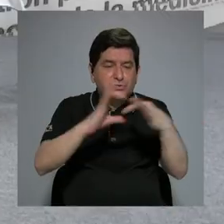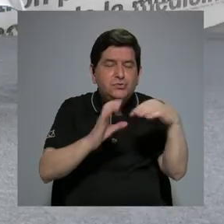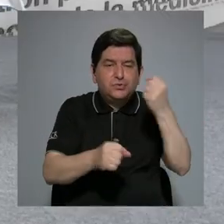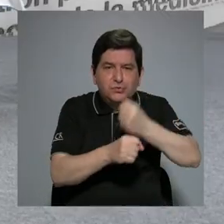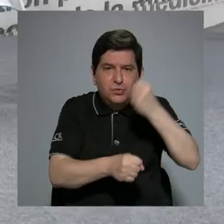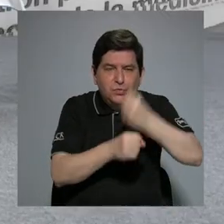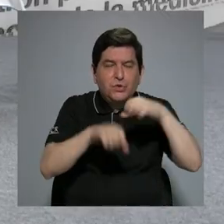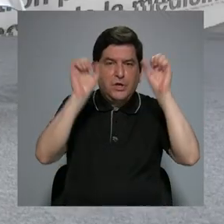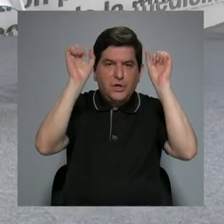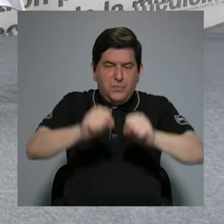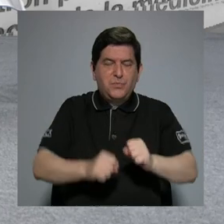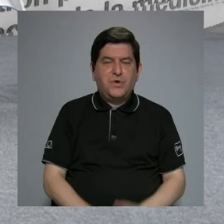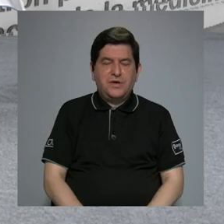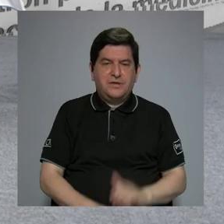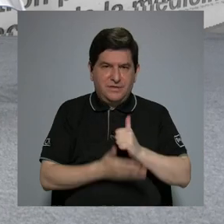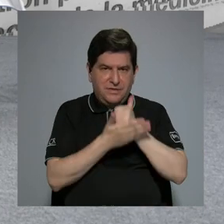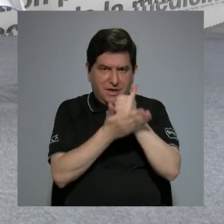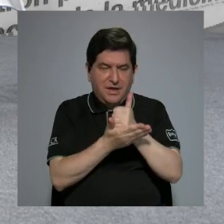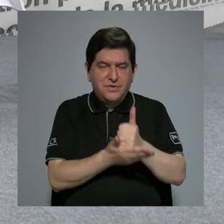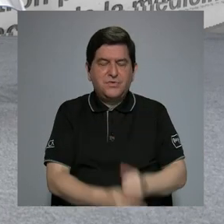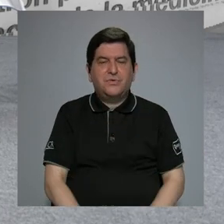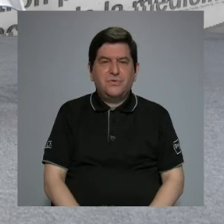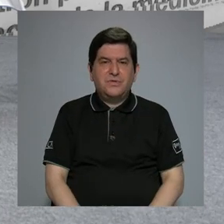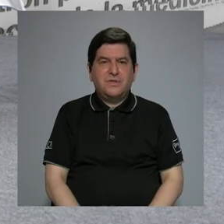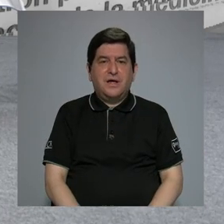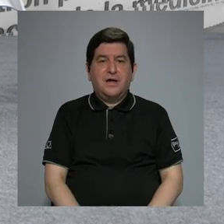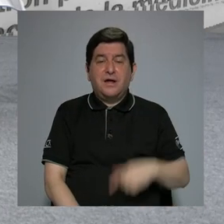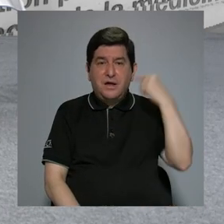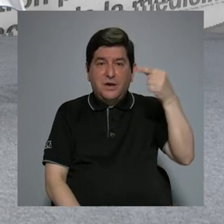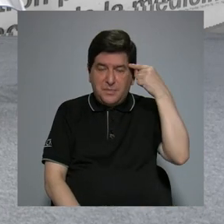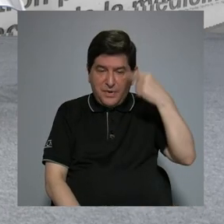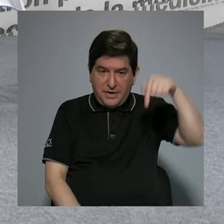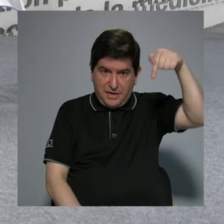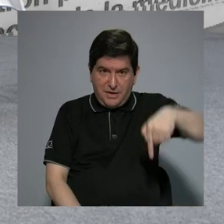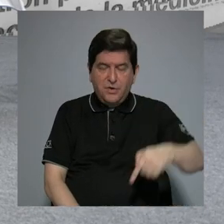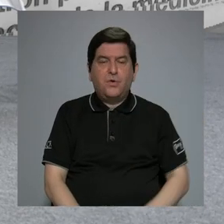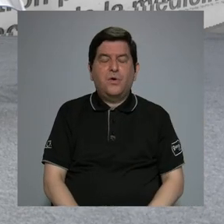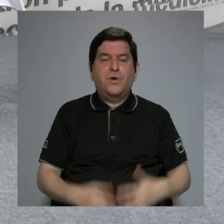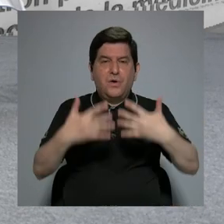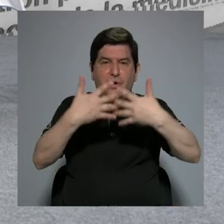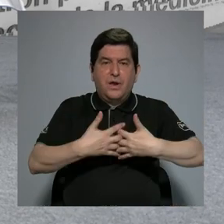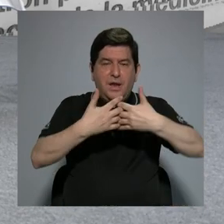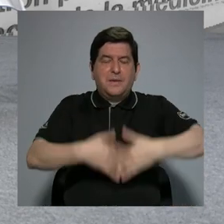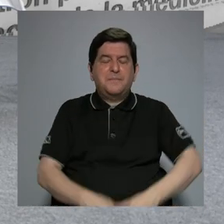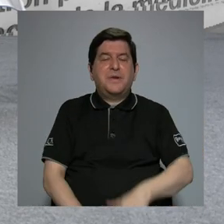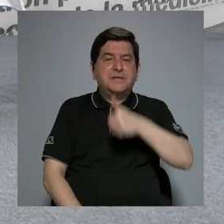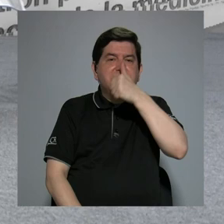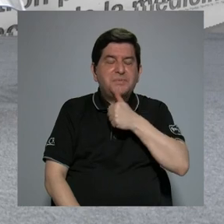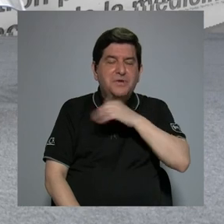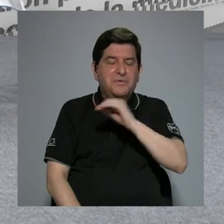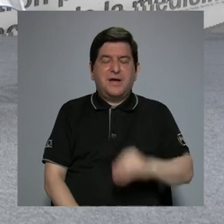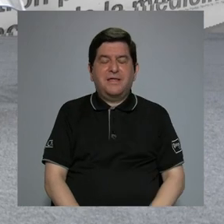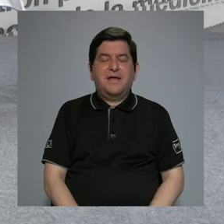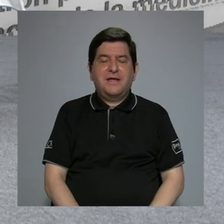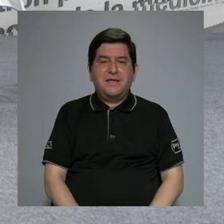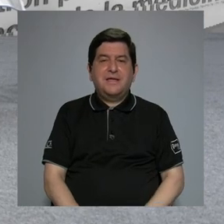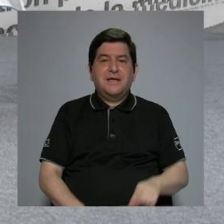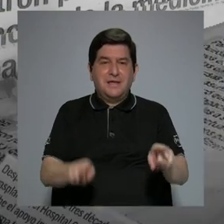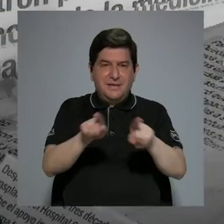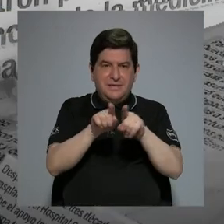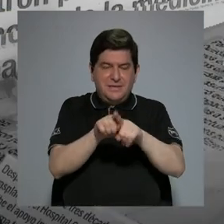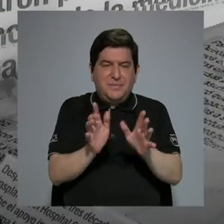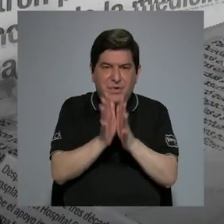y que pueda servir tanto para el gobierno local, para la institución pública, la empresa privada a nivel nacional y nivel latinoamericano.